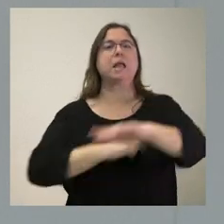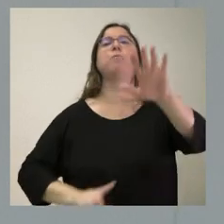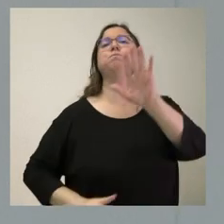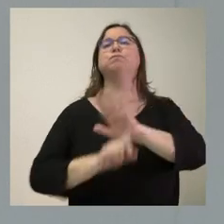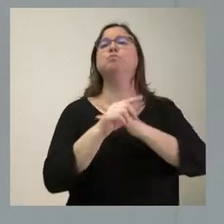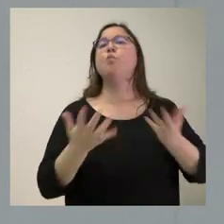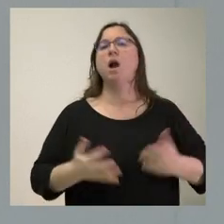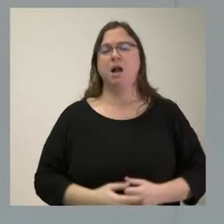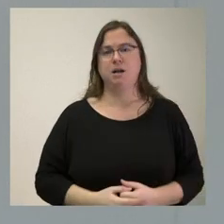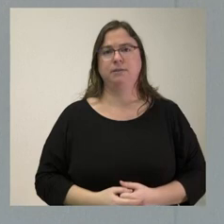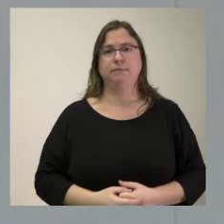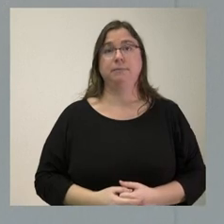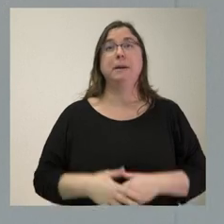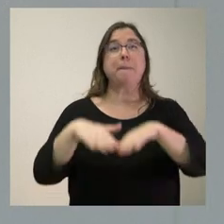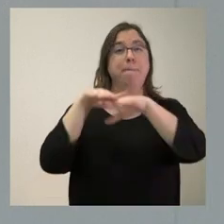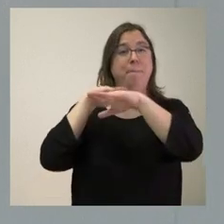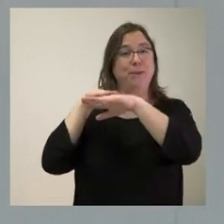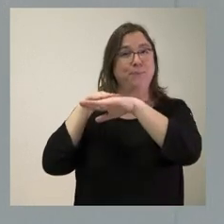materia. Perdón, Craig.